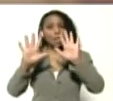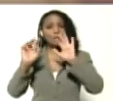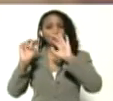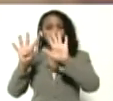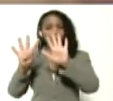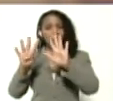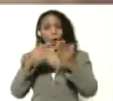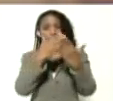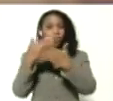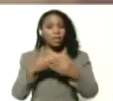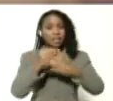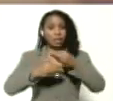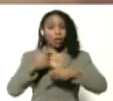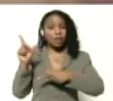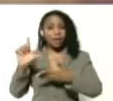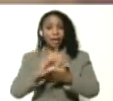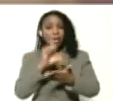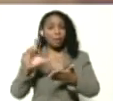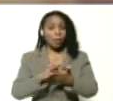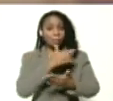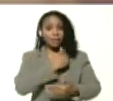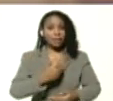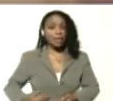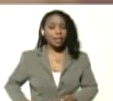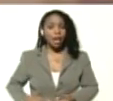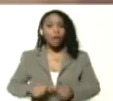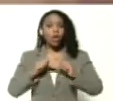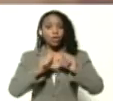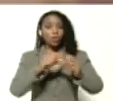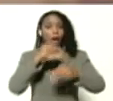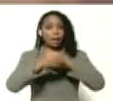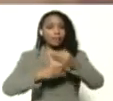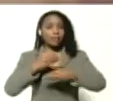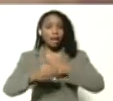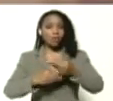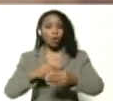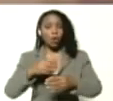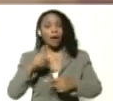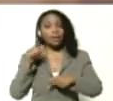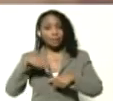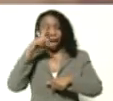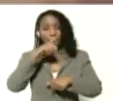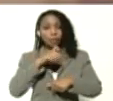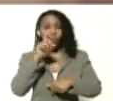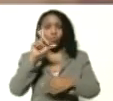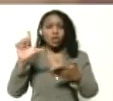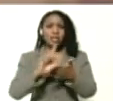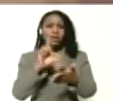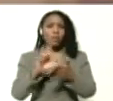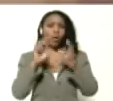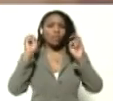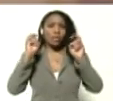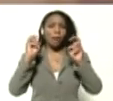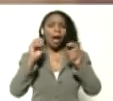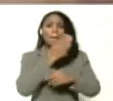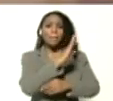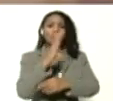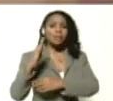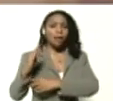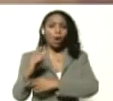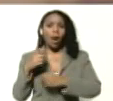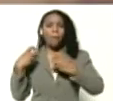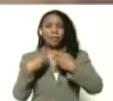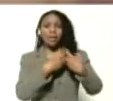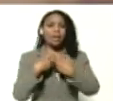crearon este libro, presidente, y seguirán creando. Realizaremos este año un libro enmarcado al Bicentenario de la Batalla de